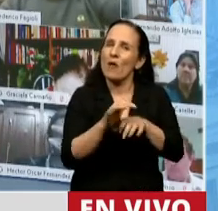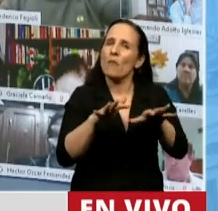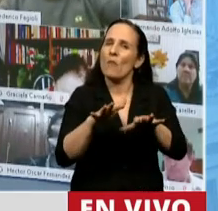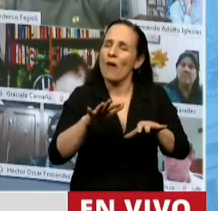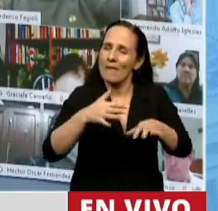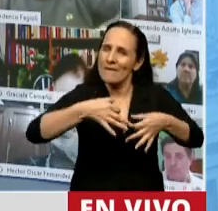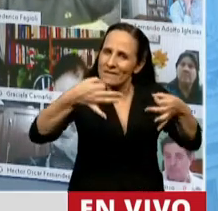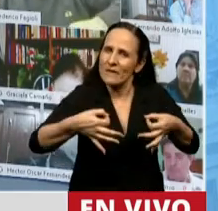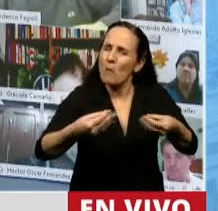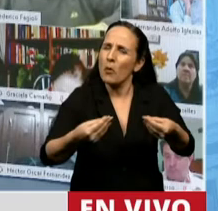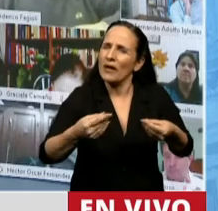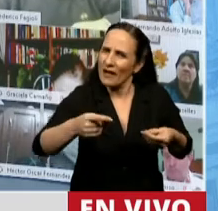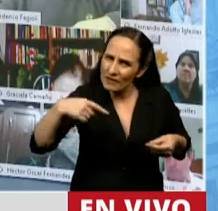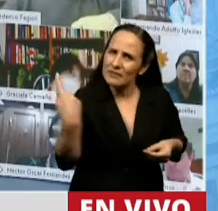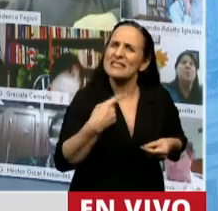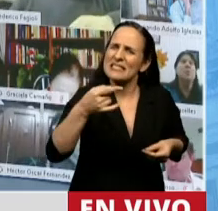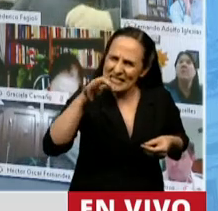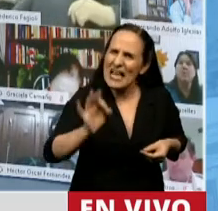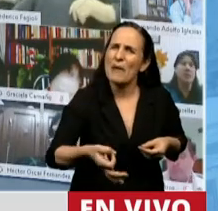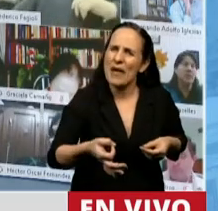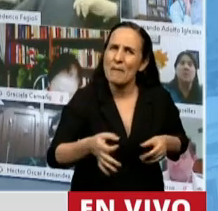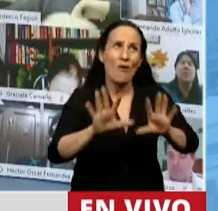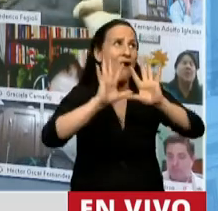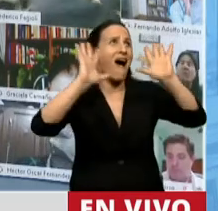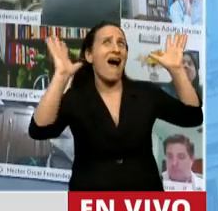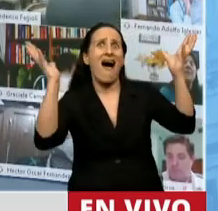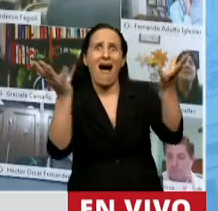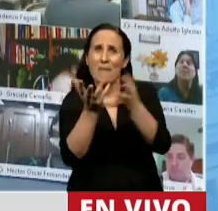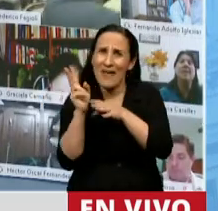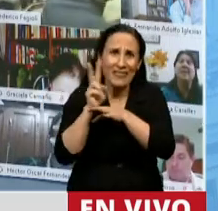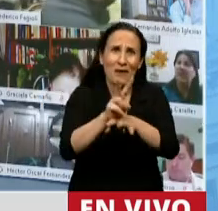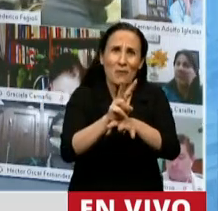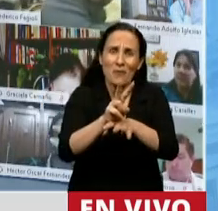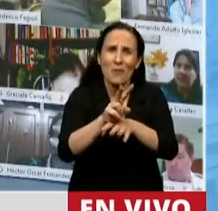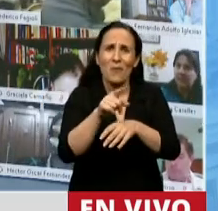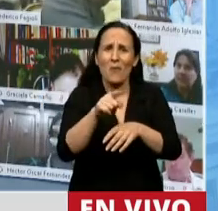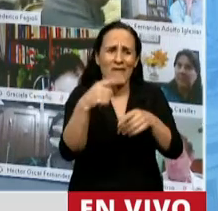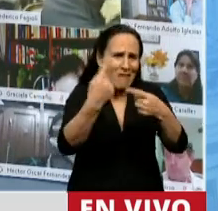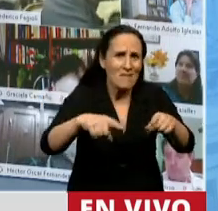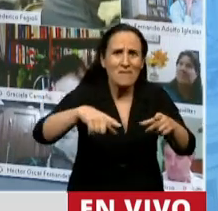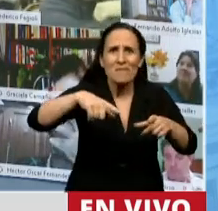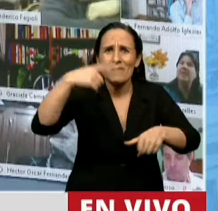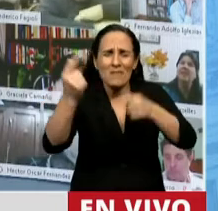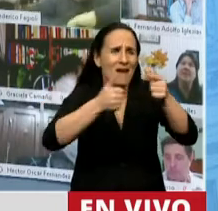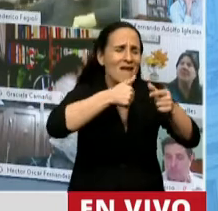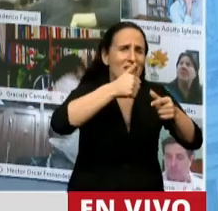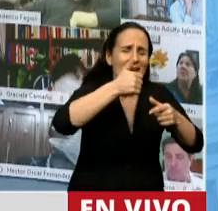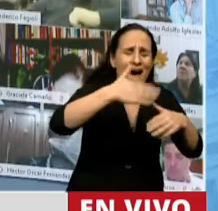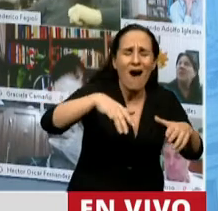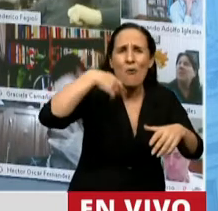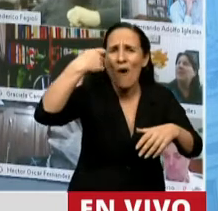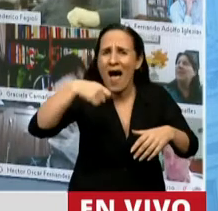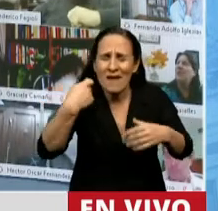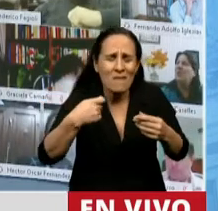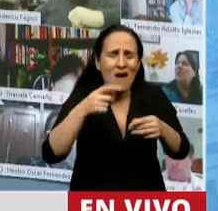Presidente, el cuidado del ambiente de nuestros bienes comunes requiere